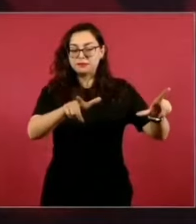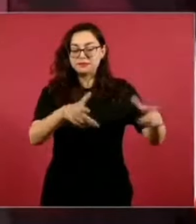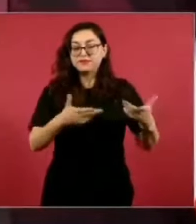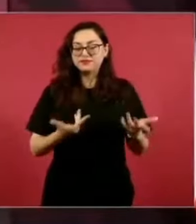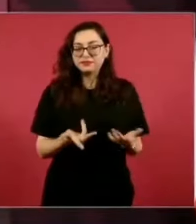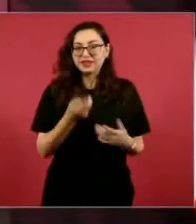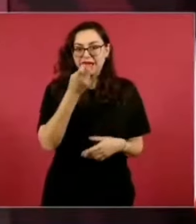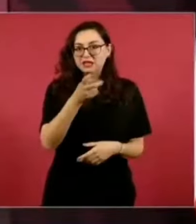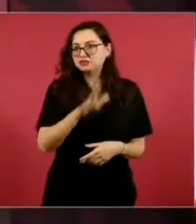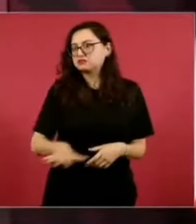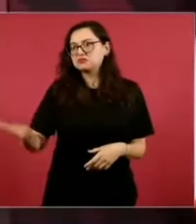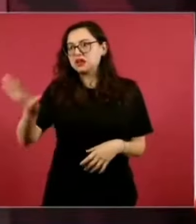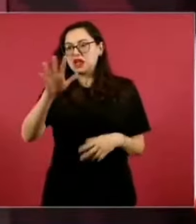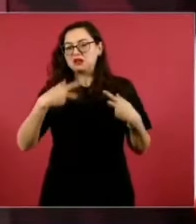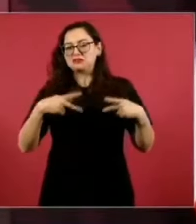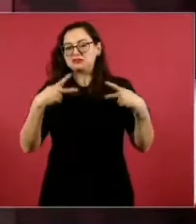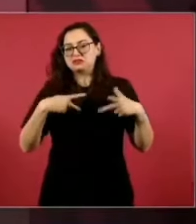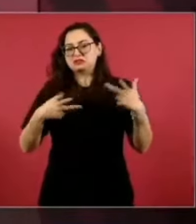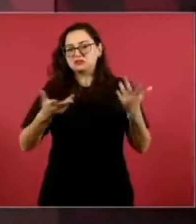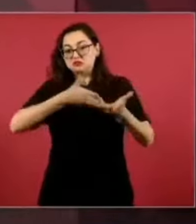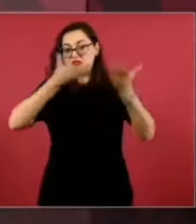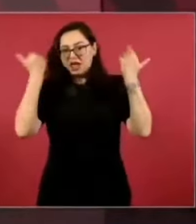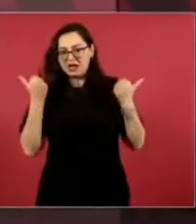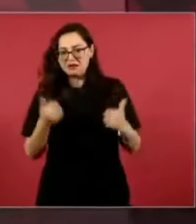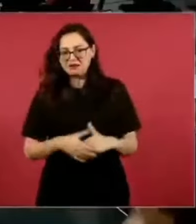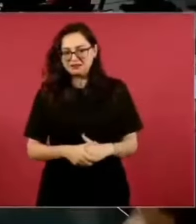¿Y quiénes pagan?